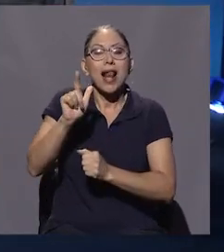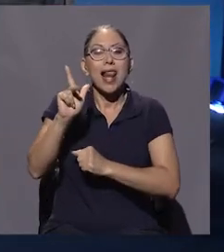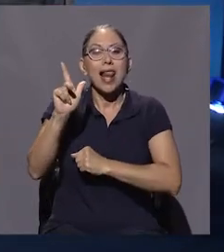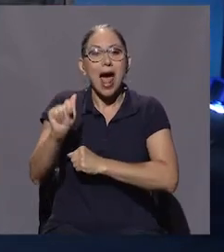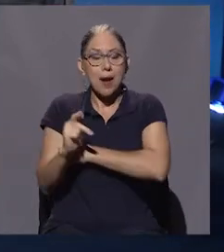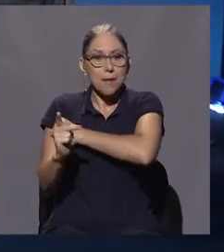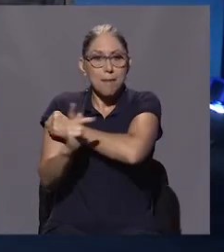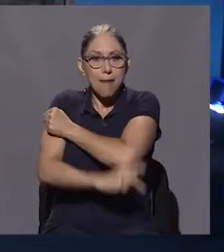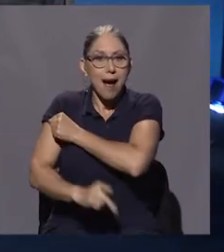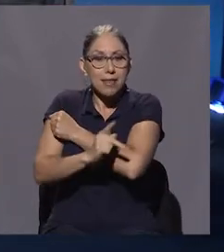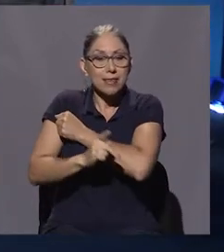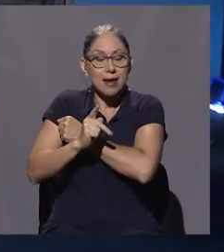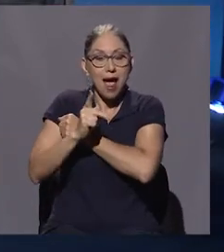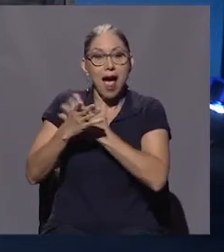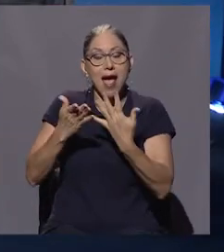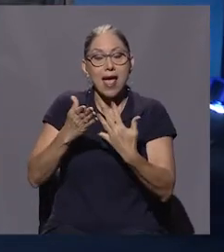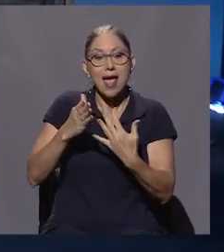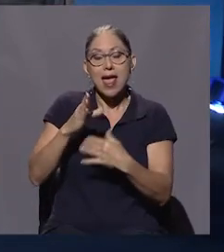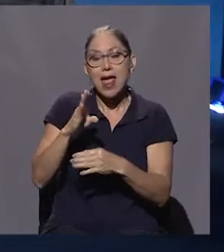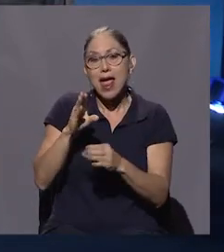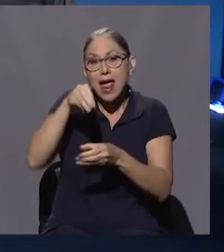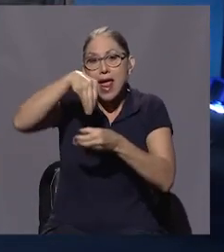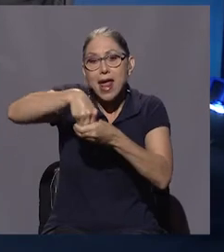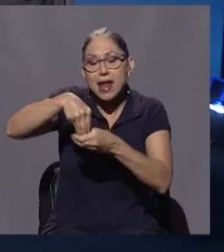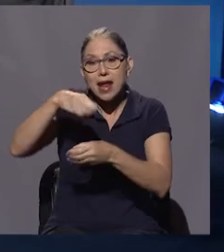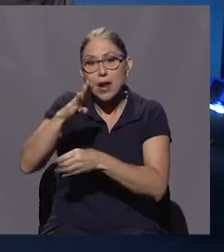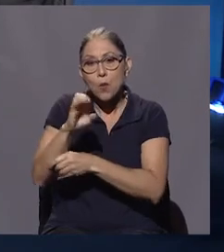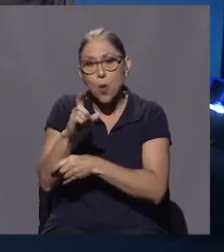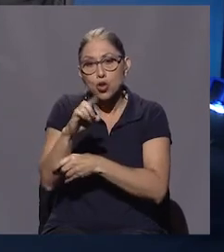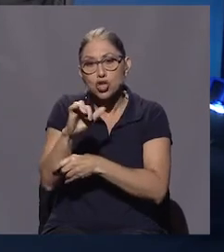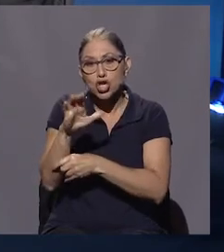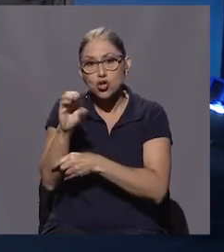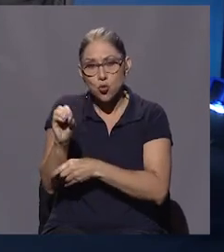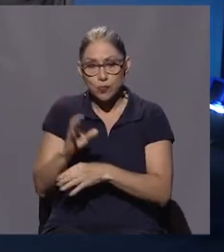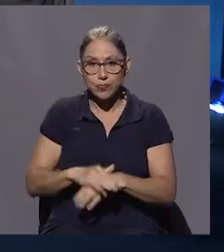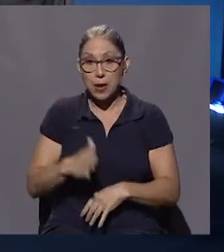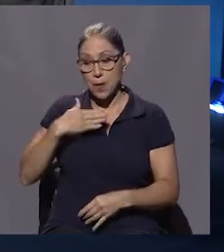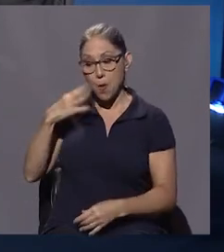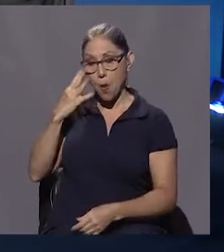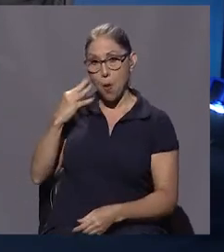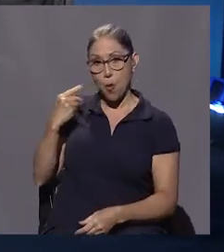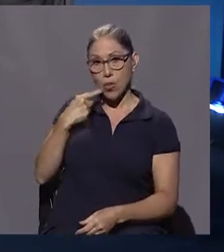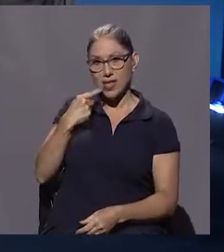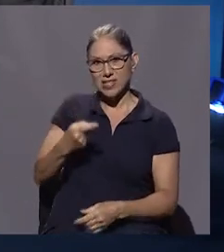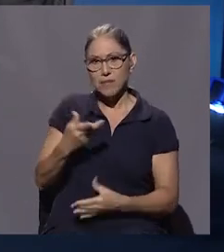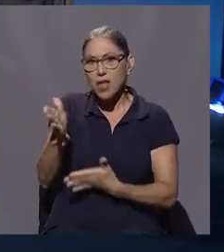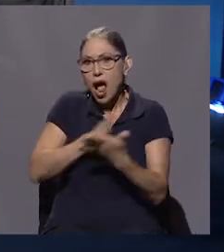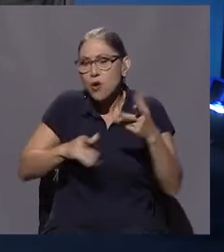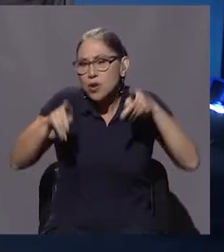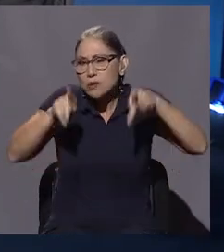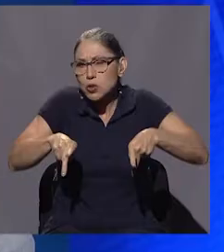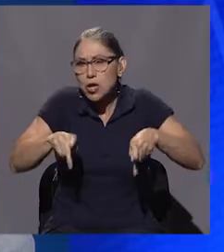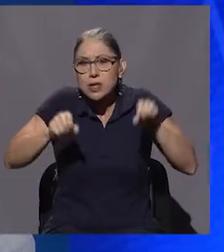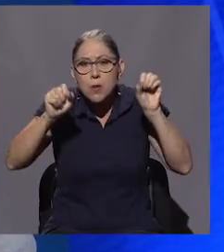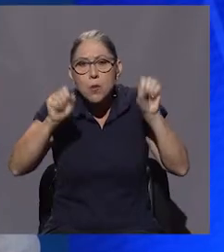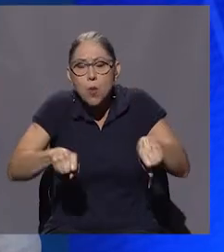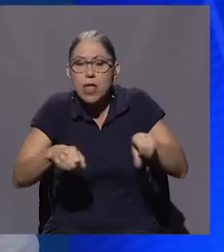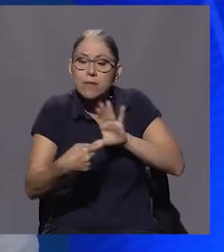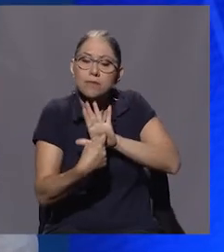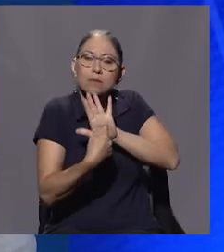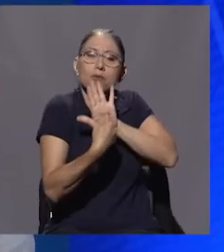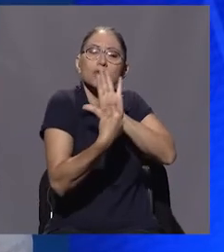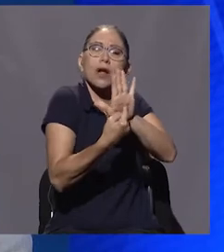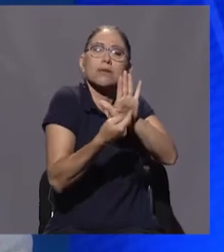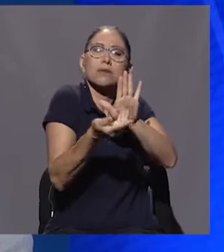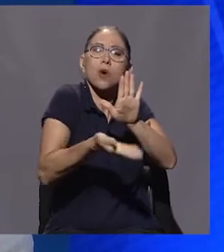bolsillo. Vieras que mi abuelo decía que hay personas que tienen capacidad para mostrarle los chingos a los